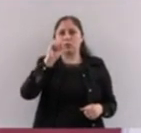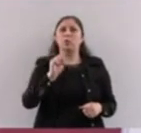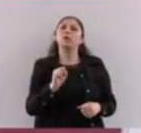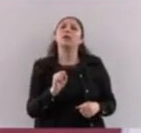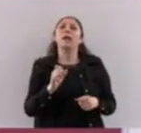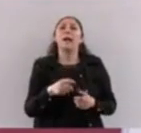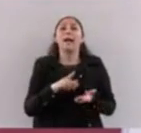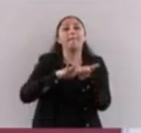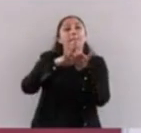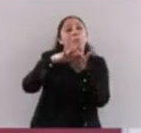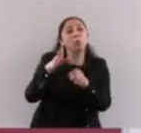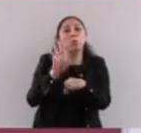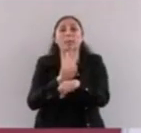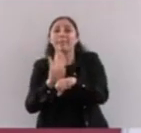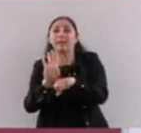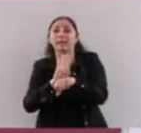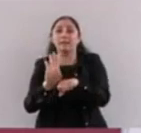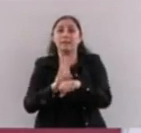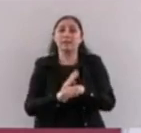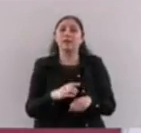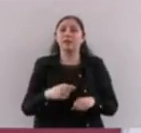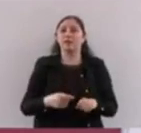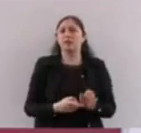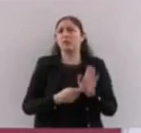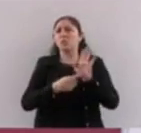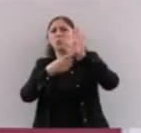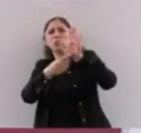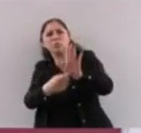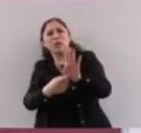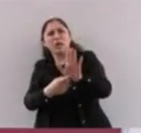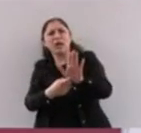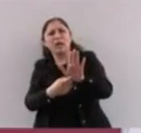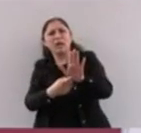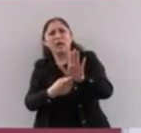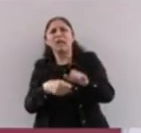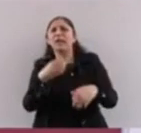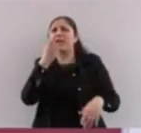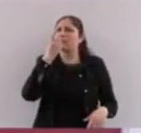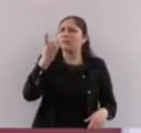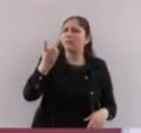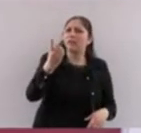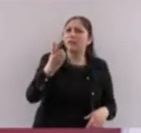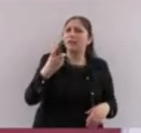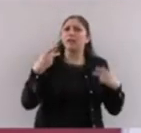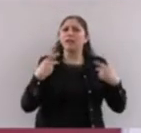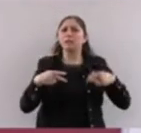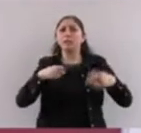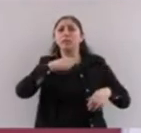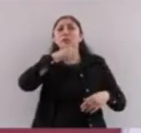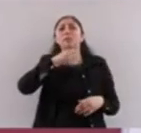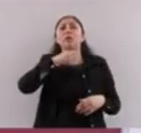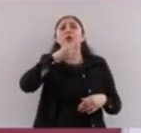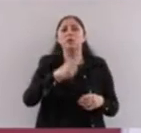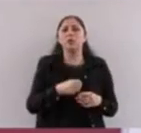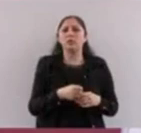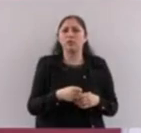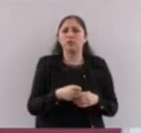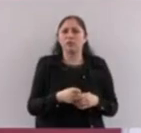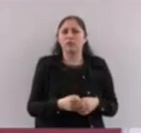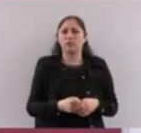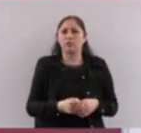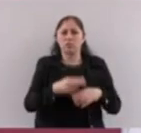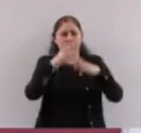pensión es recibir el reconocimiento de todo un país hacia ustedes. Hoy, esta pensión que ustedes están